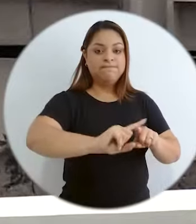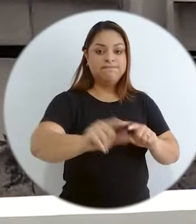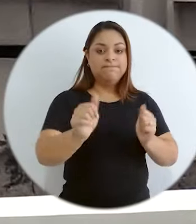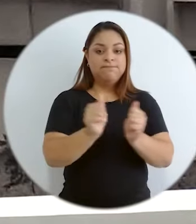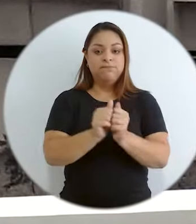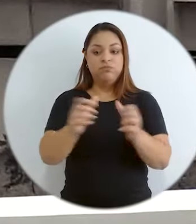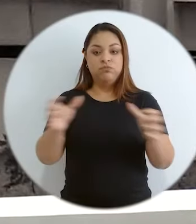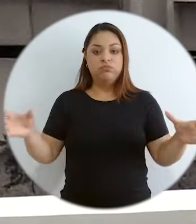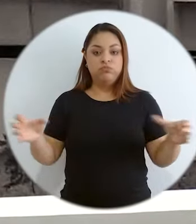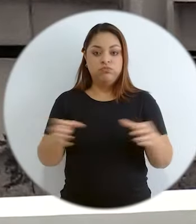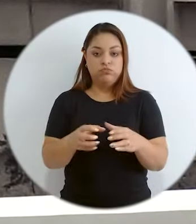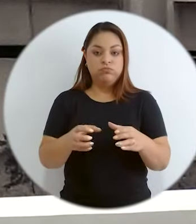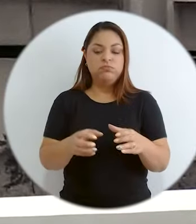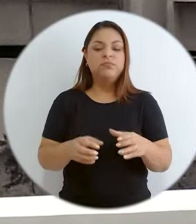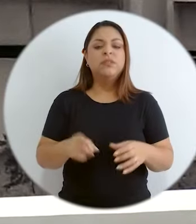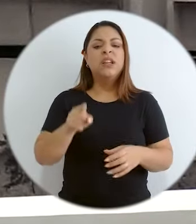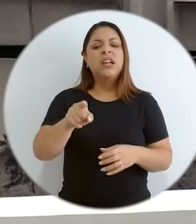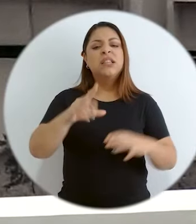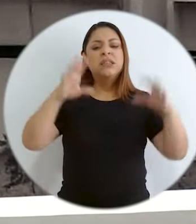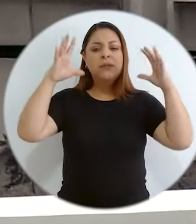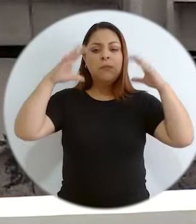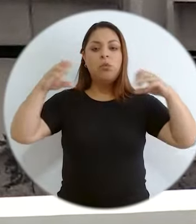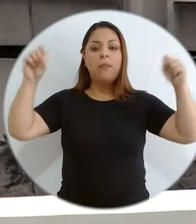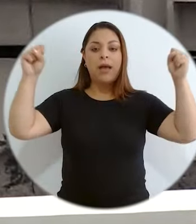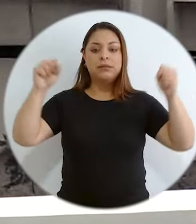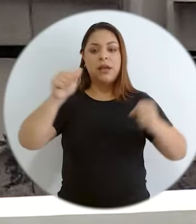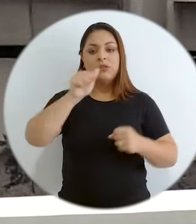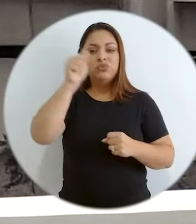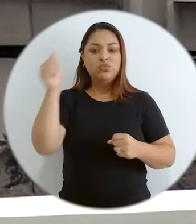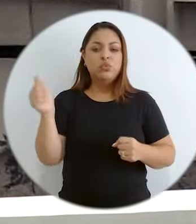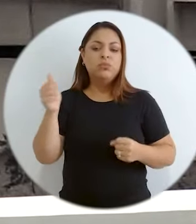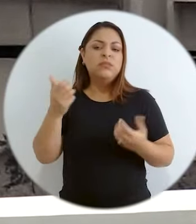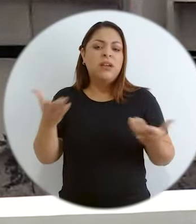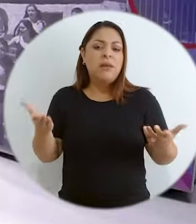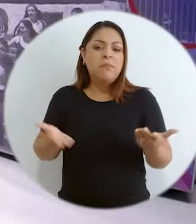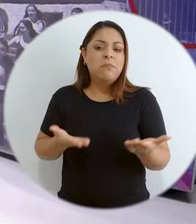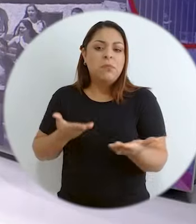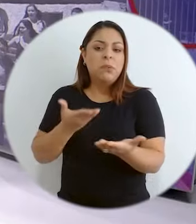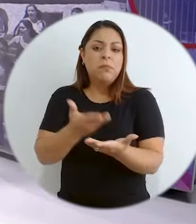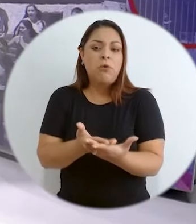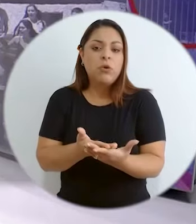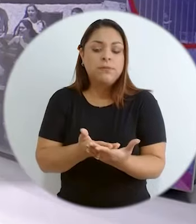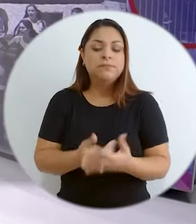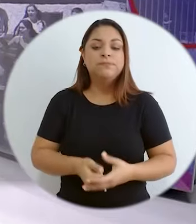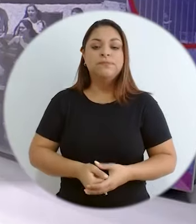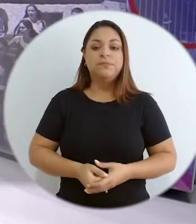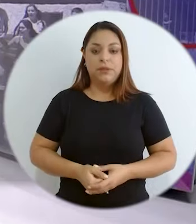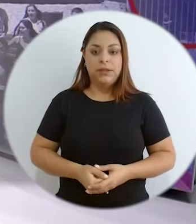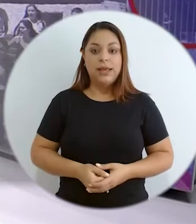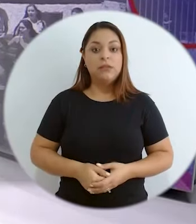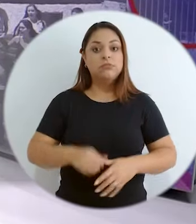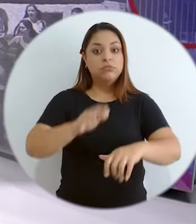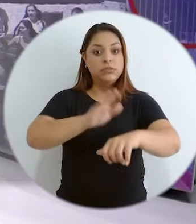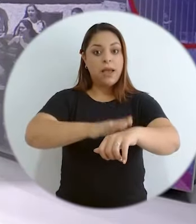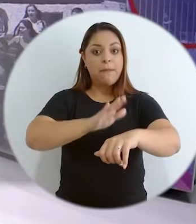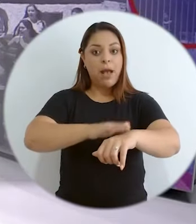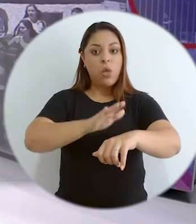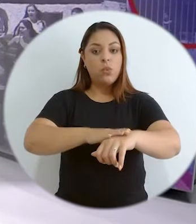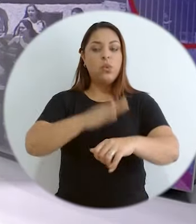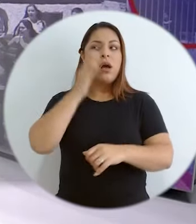¿Qué se propone la diplomacia azul? Básicamente es hacer un llamado,